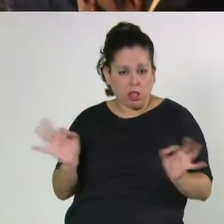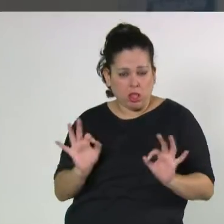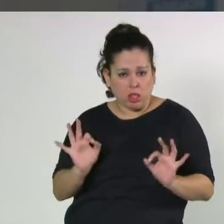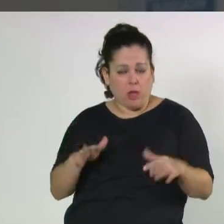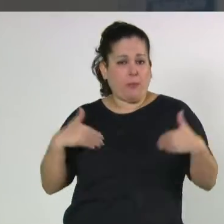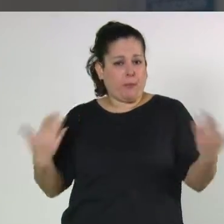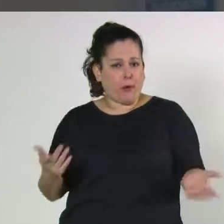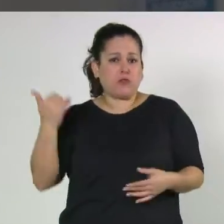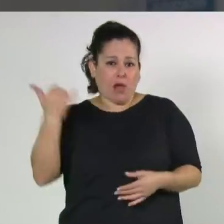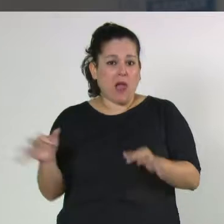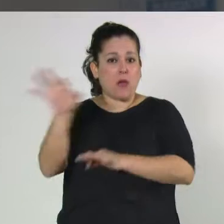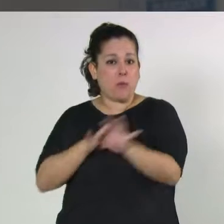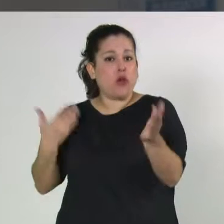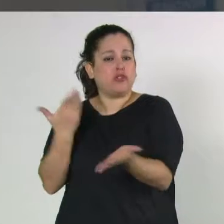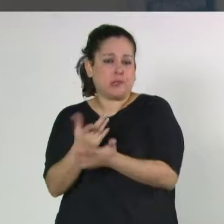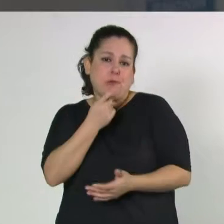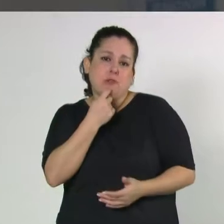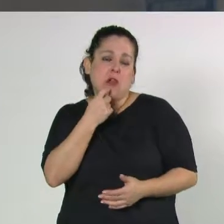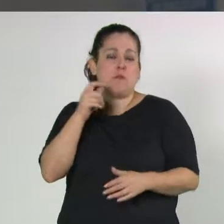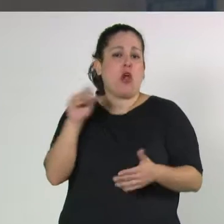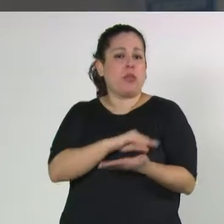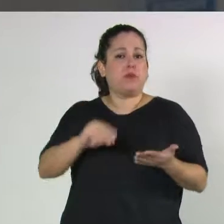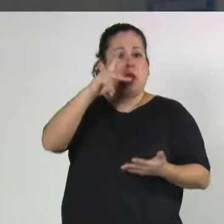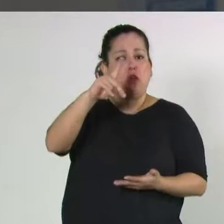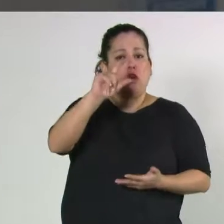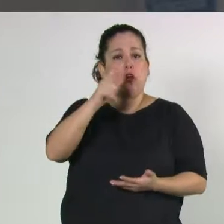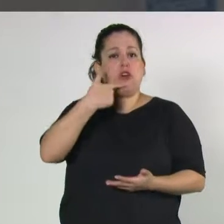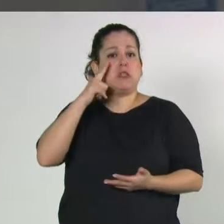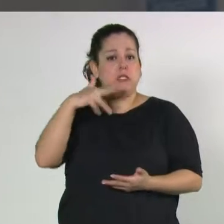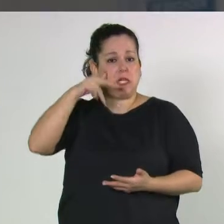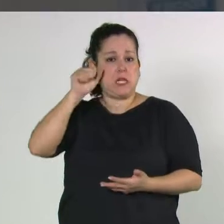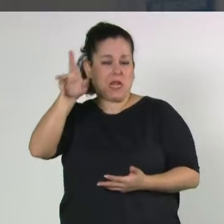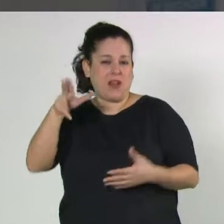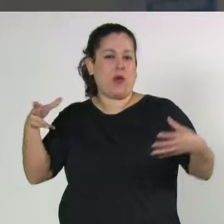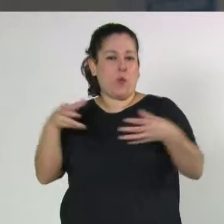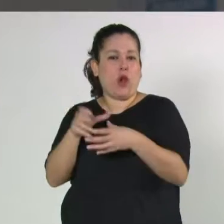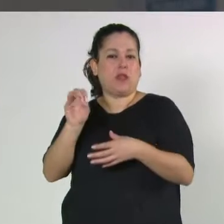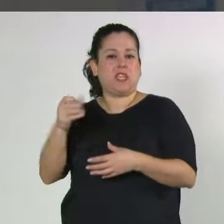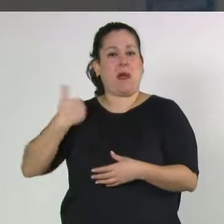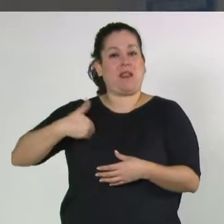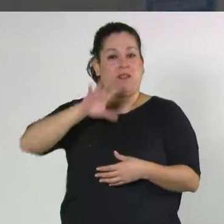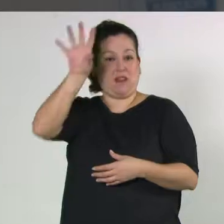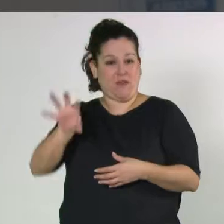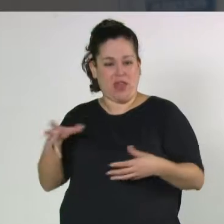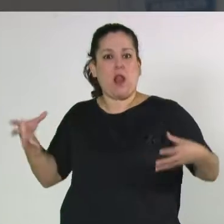un lado, algunos proyectos como el que ha presentado Pablo Kossiner del Interbloque Argentina Federal que